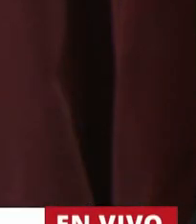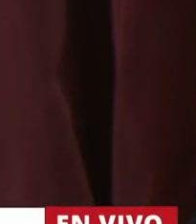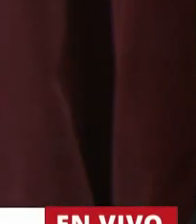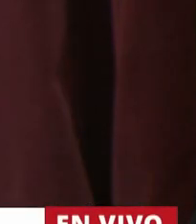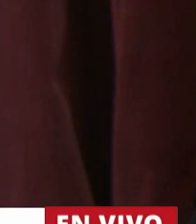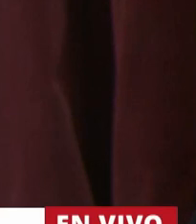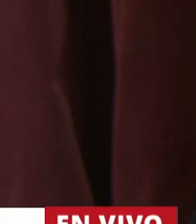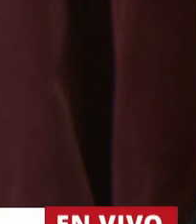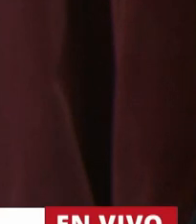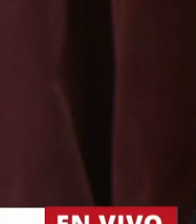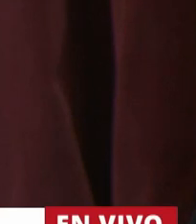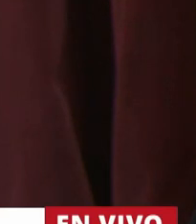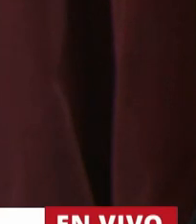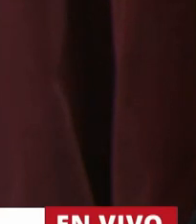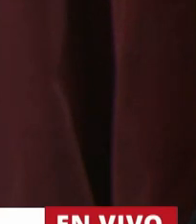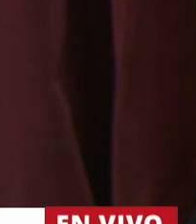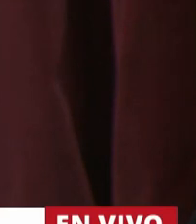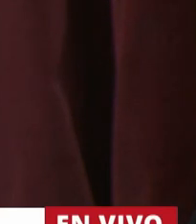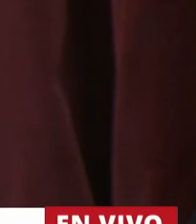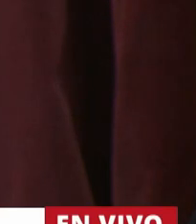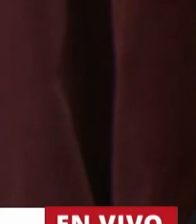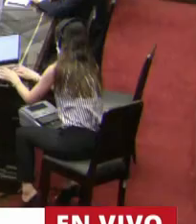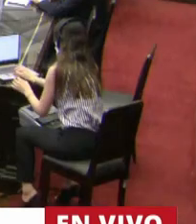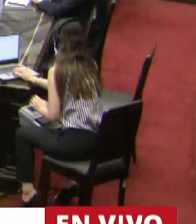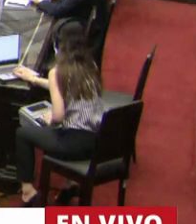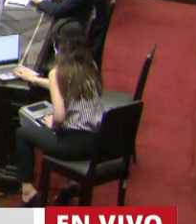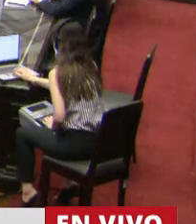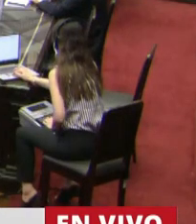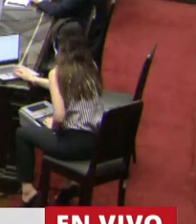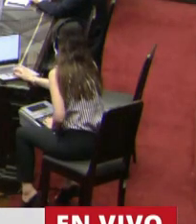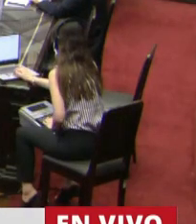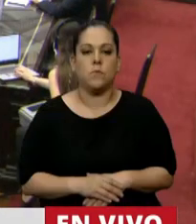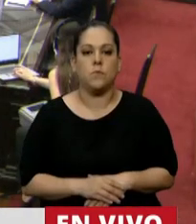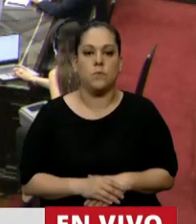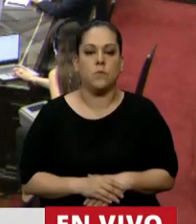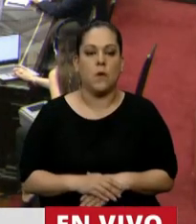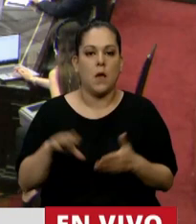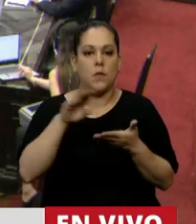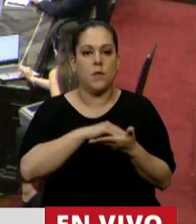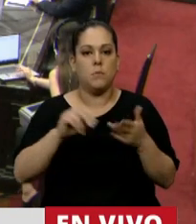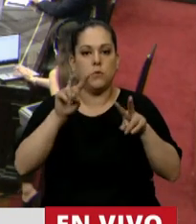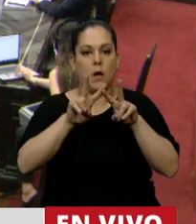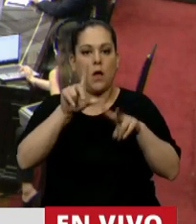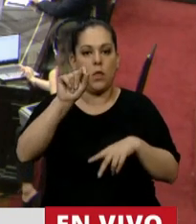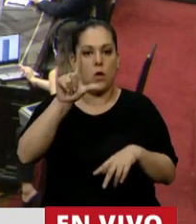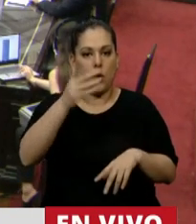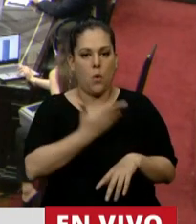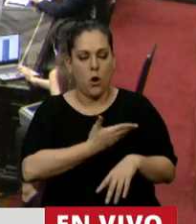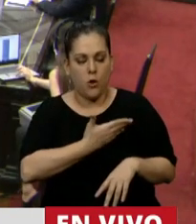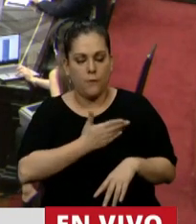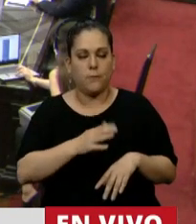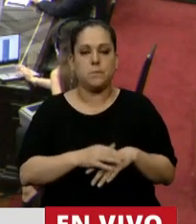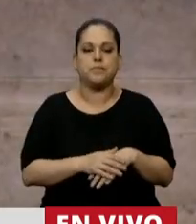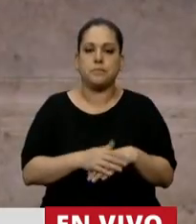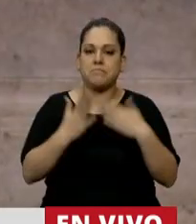Muchas gracias, señora Presidenta. En primer lugar, se fueron algunos de los ministros. Quería saludarlos y agradecerles que vinieron.